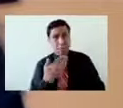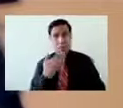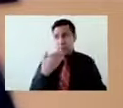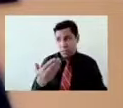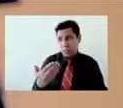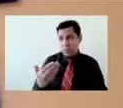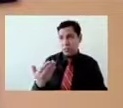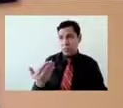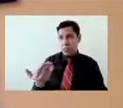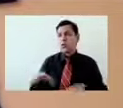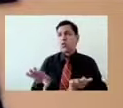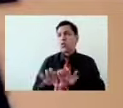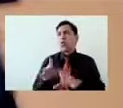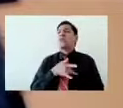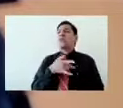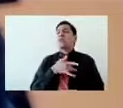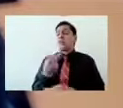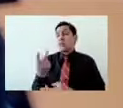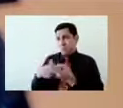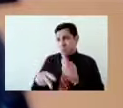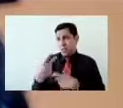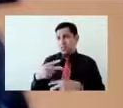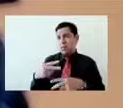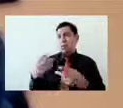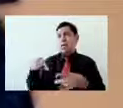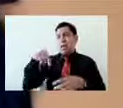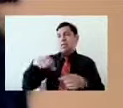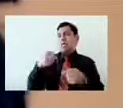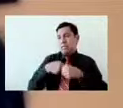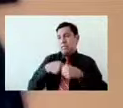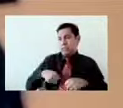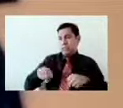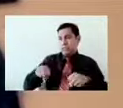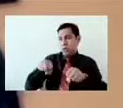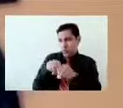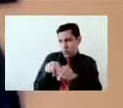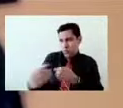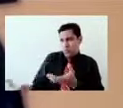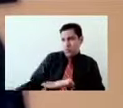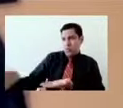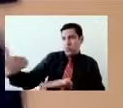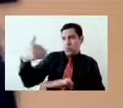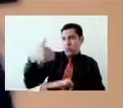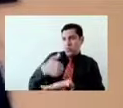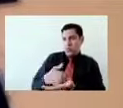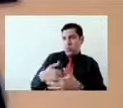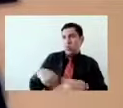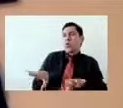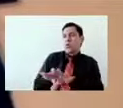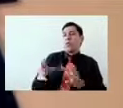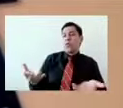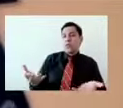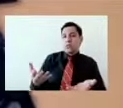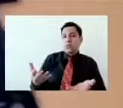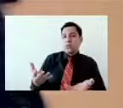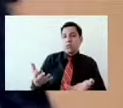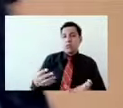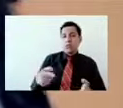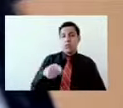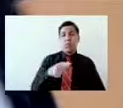que hacer. Yo no puedo saber lo que tú piensas si no te pregunto, porque si no, entonces va a ser una